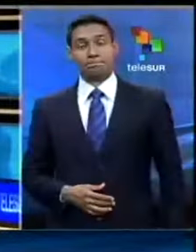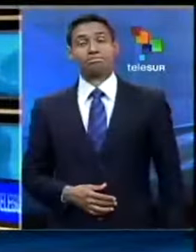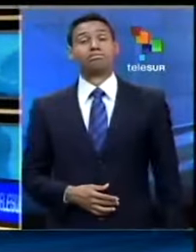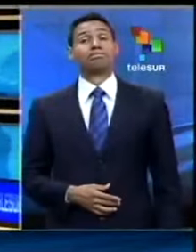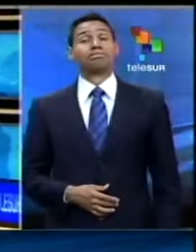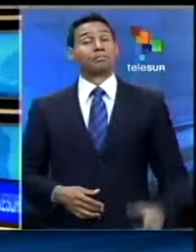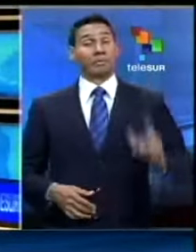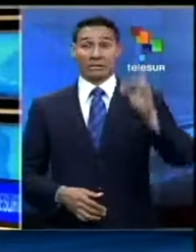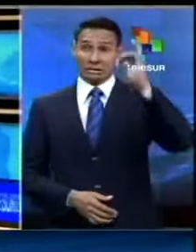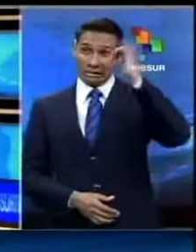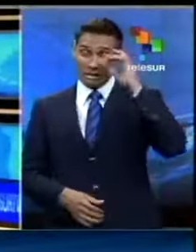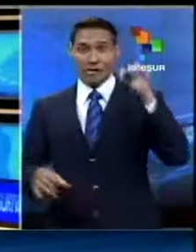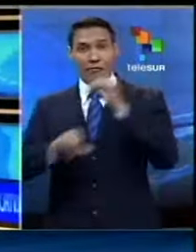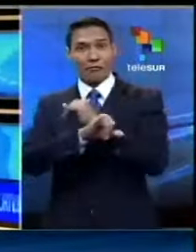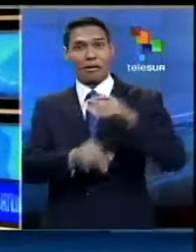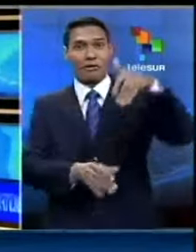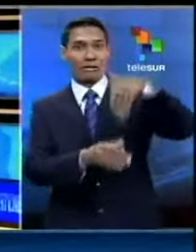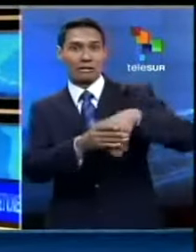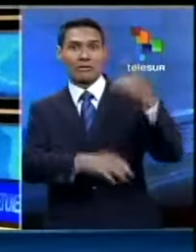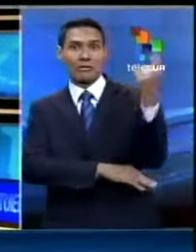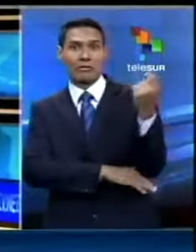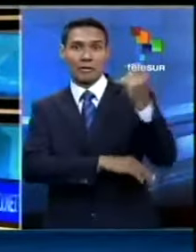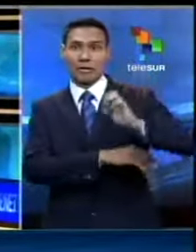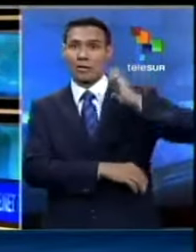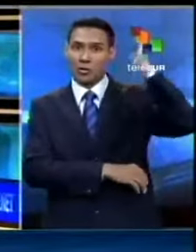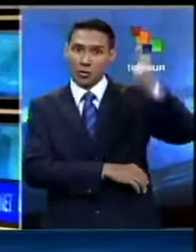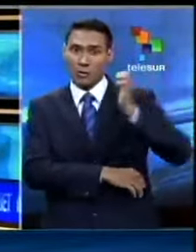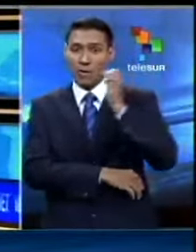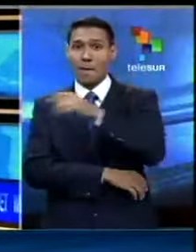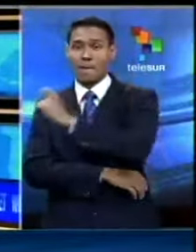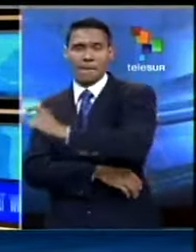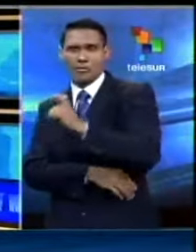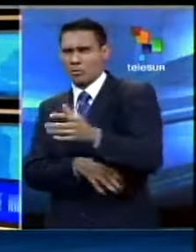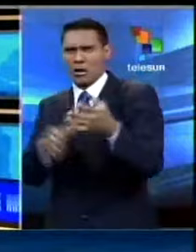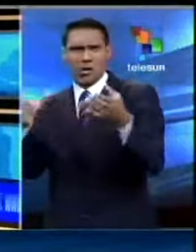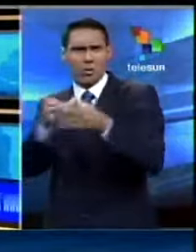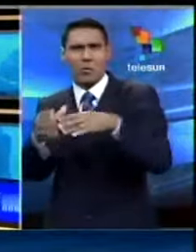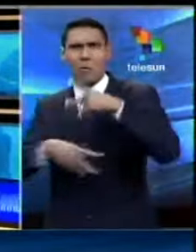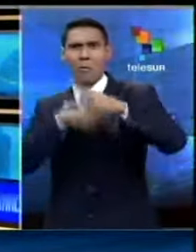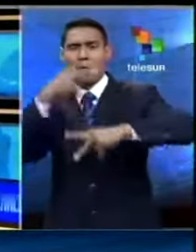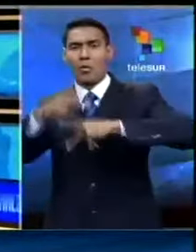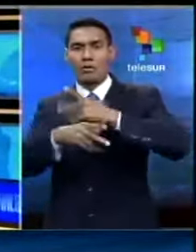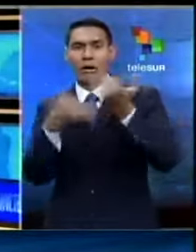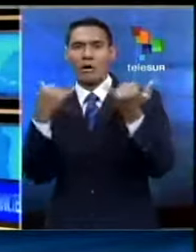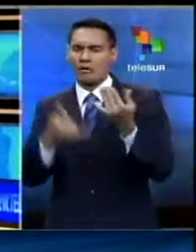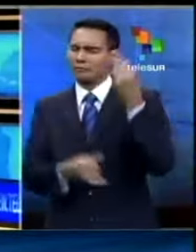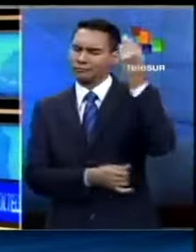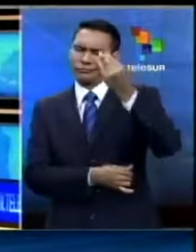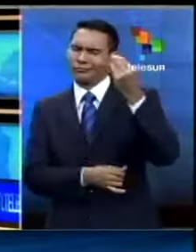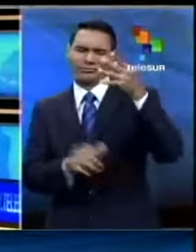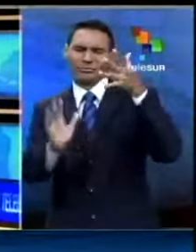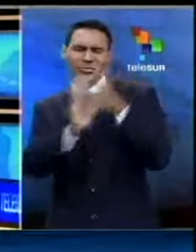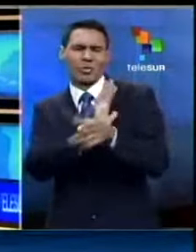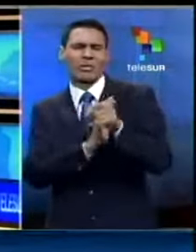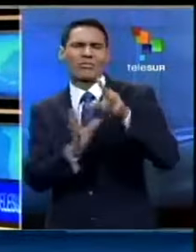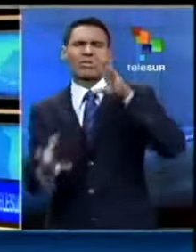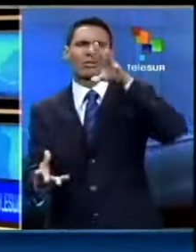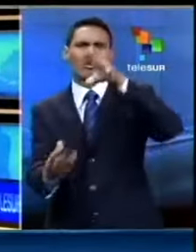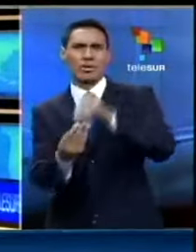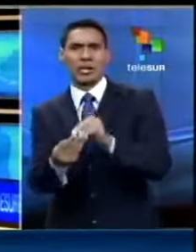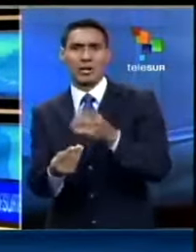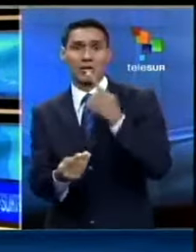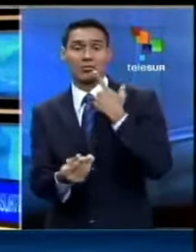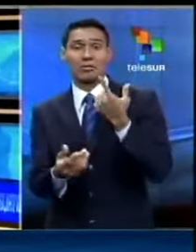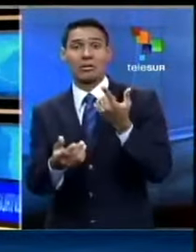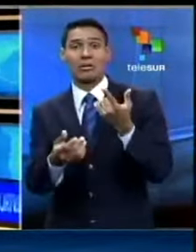Un día después de las elecciones parlamentarias europeas, votantes y partidos políticos están ahora reflexionando sobre los resultados, el